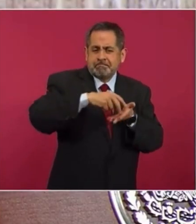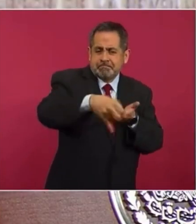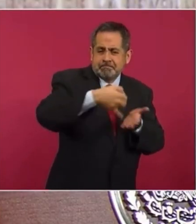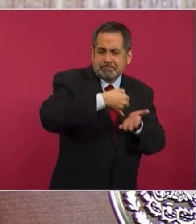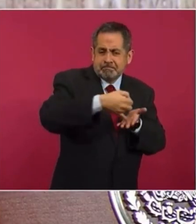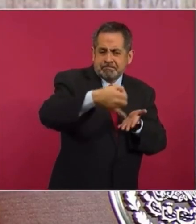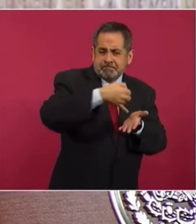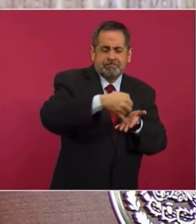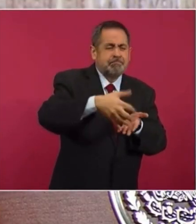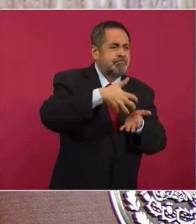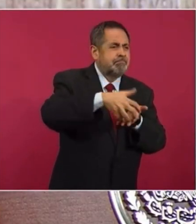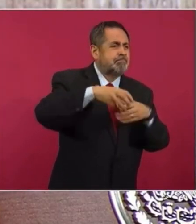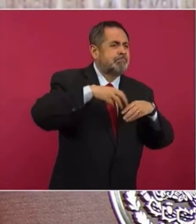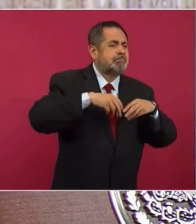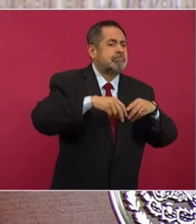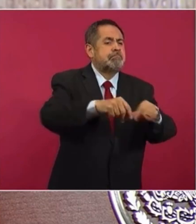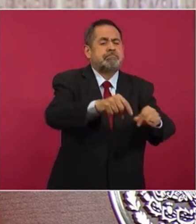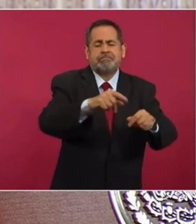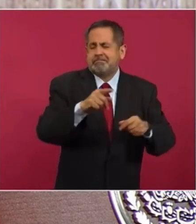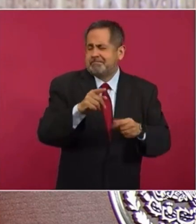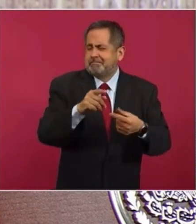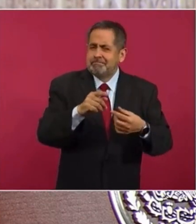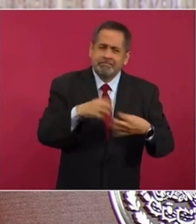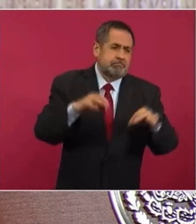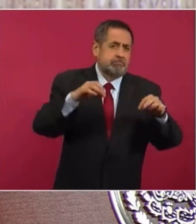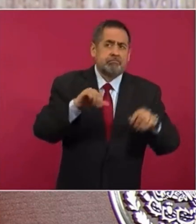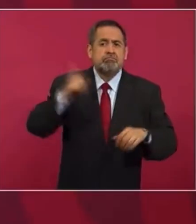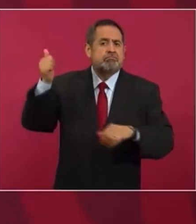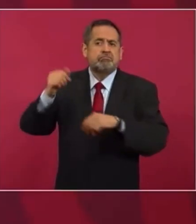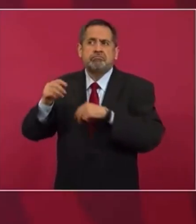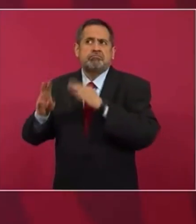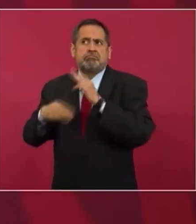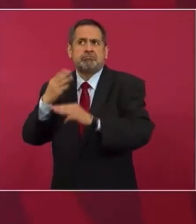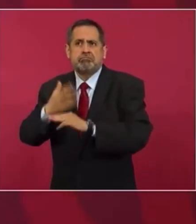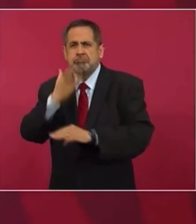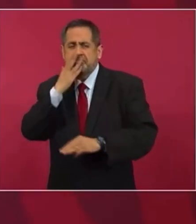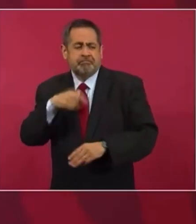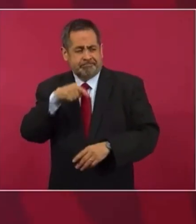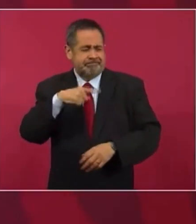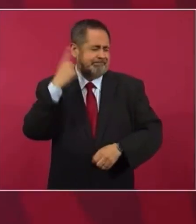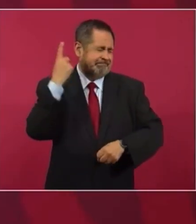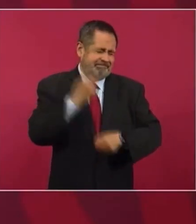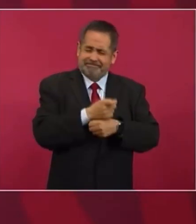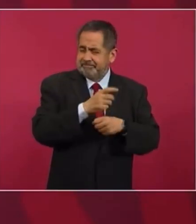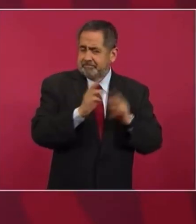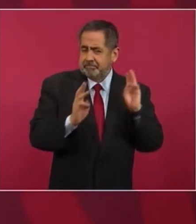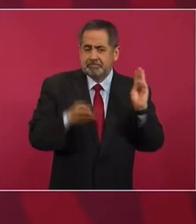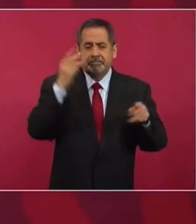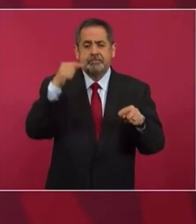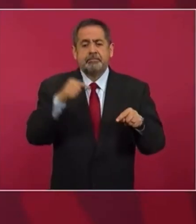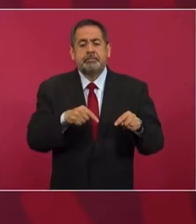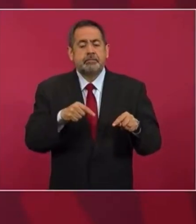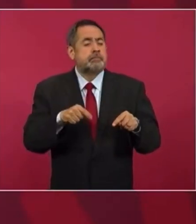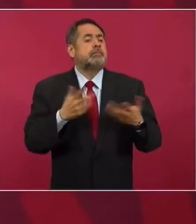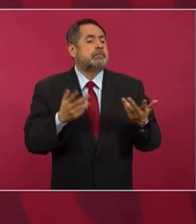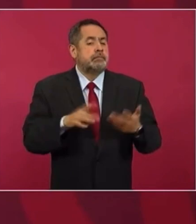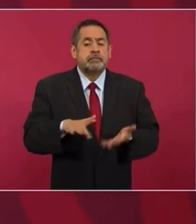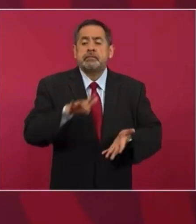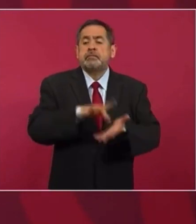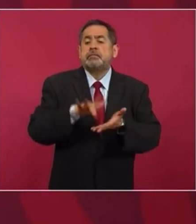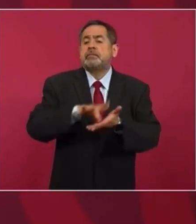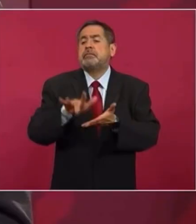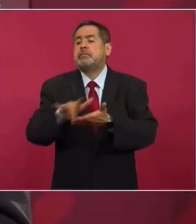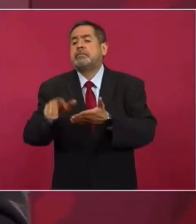que está apoyando a 450